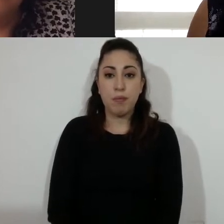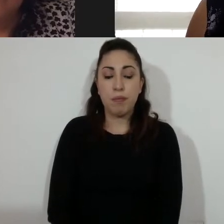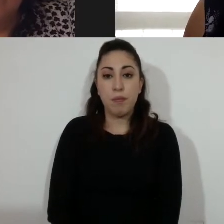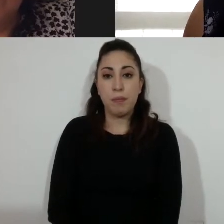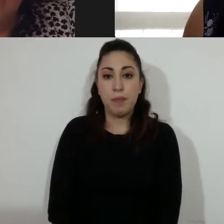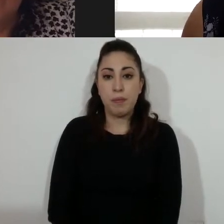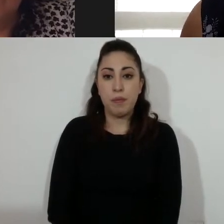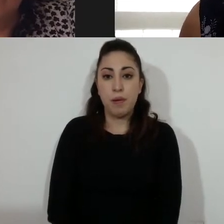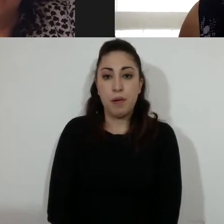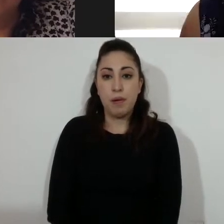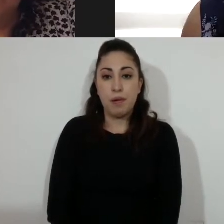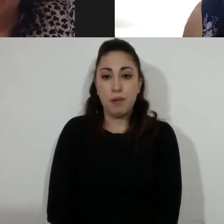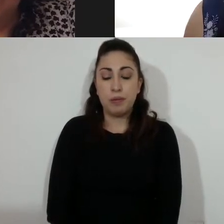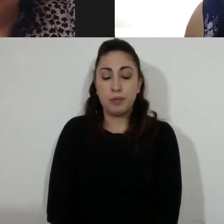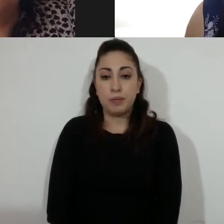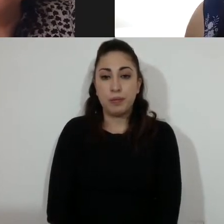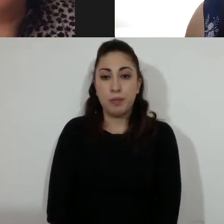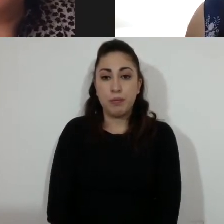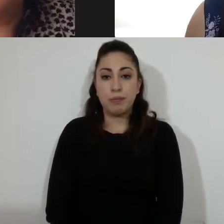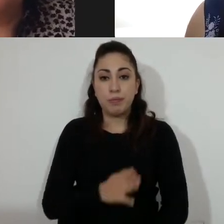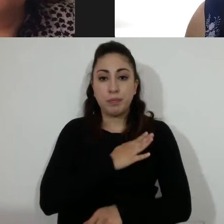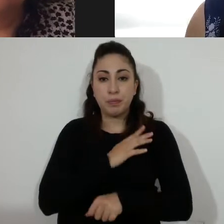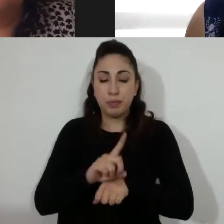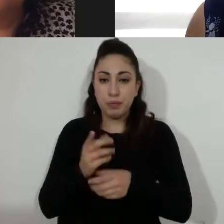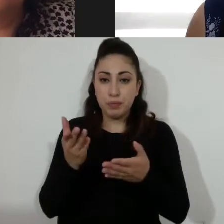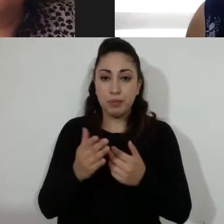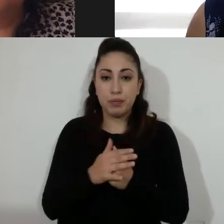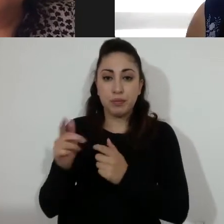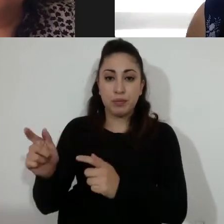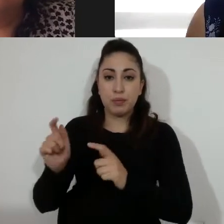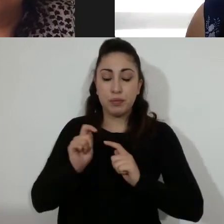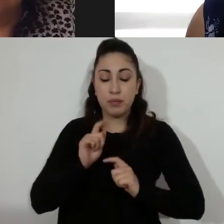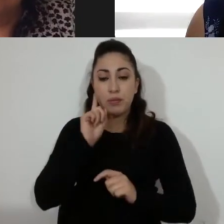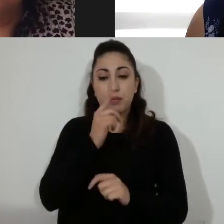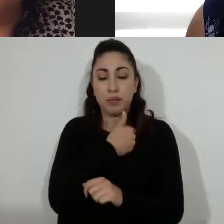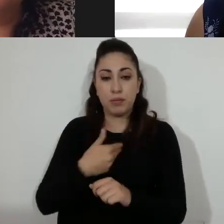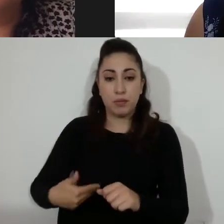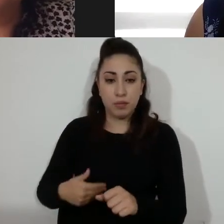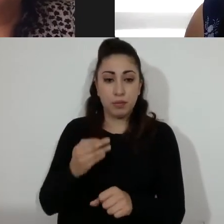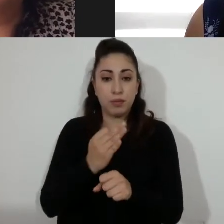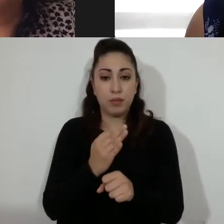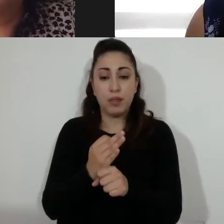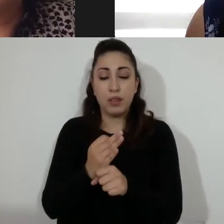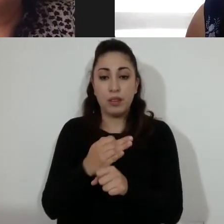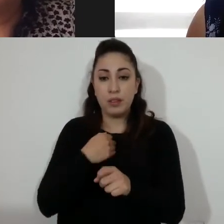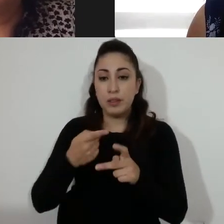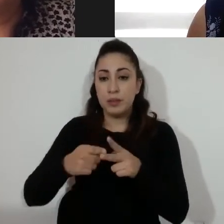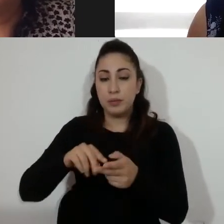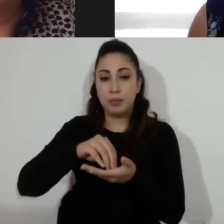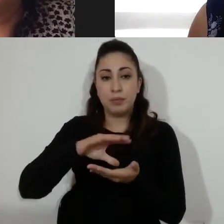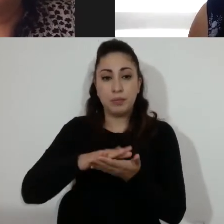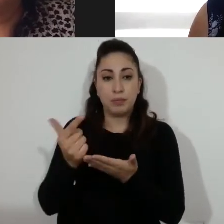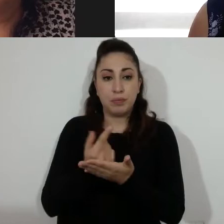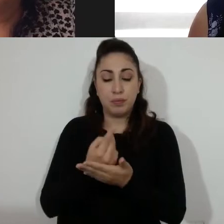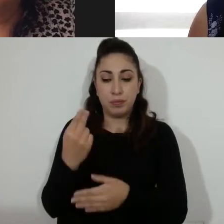Muy buenos días. Por instrucciones de la diputada presidenta, se procede a pasar